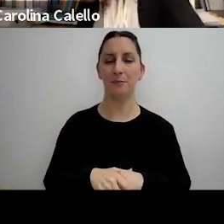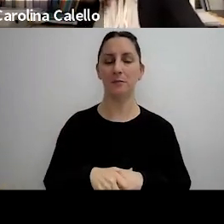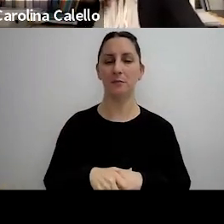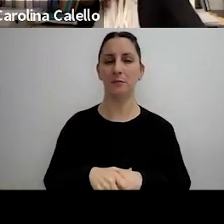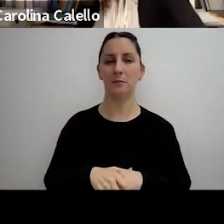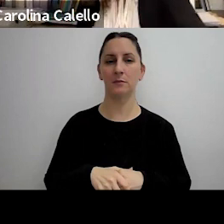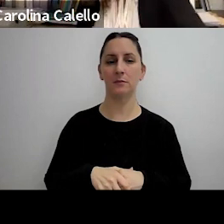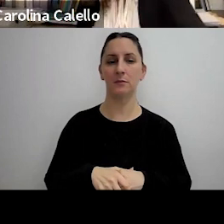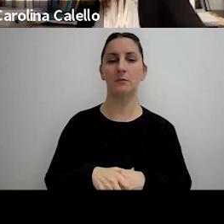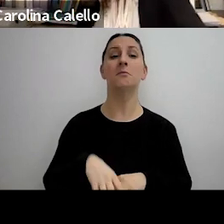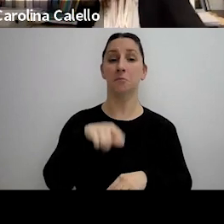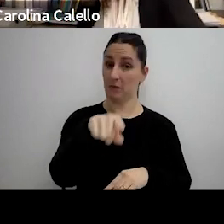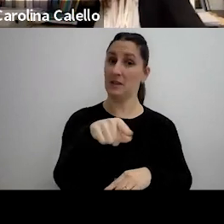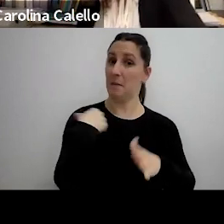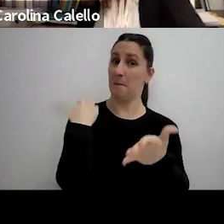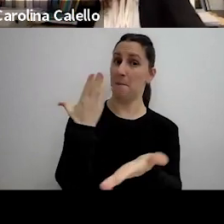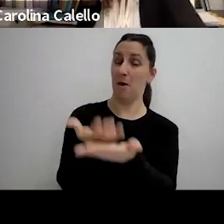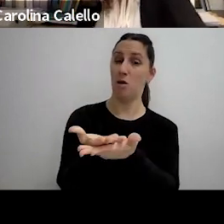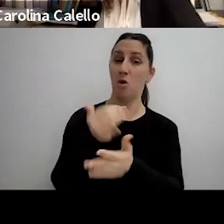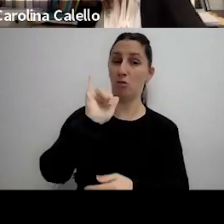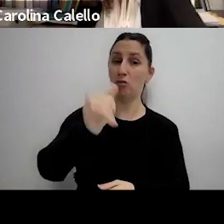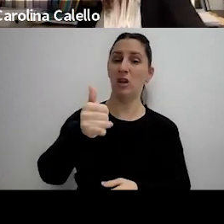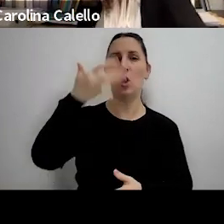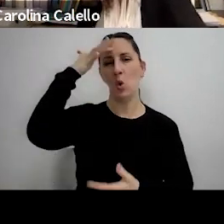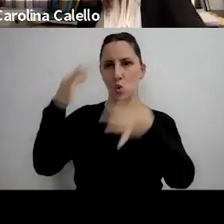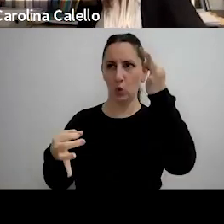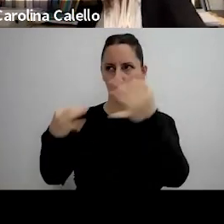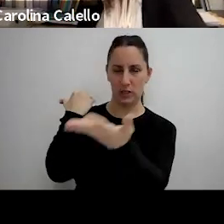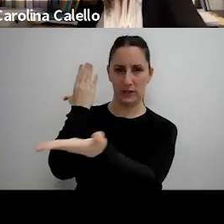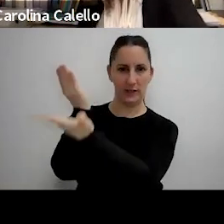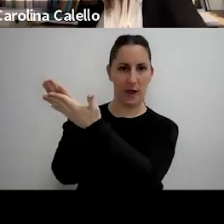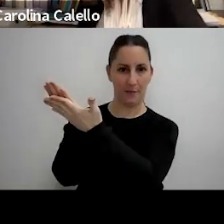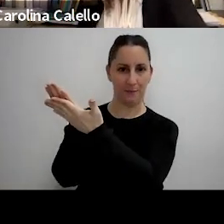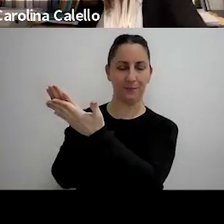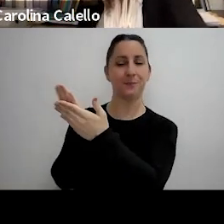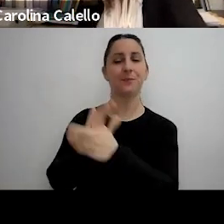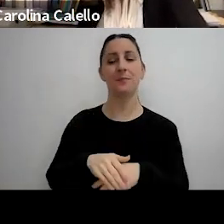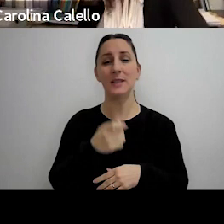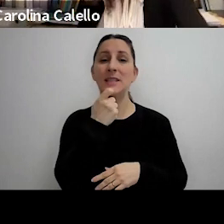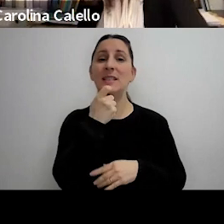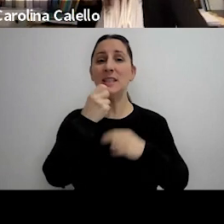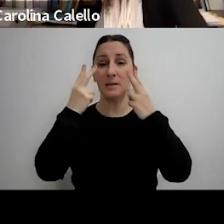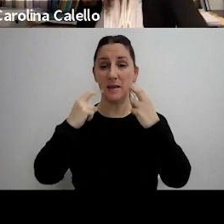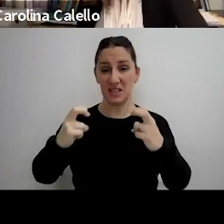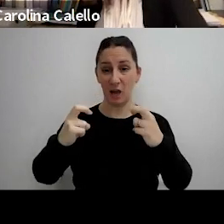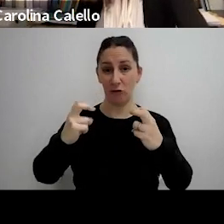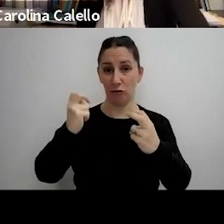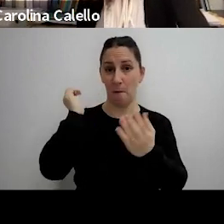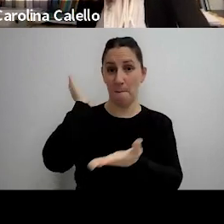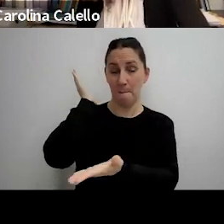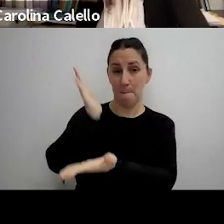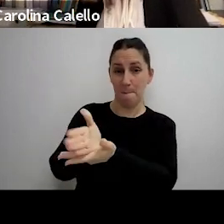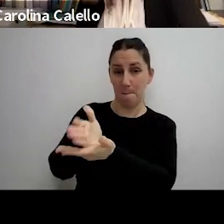de que se haga este pedido a través judicialmente digamos si es en el marco de una causa penal a ver